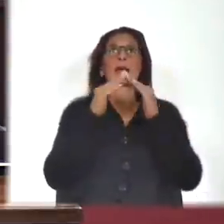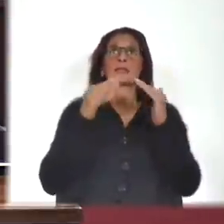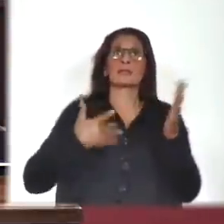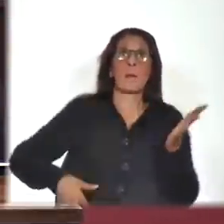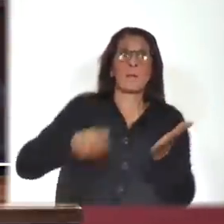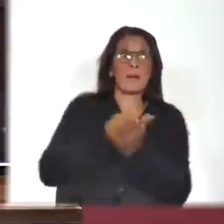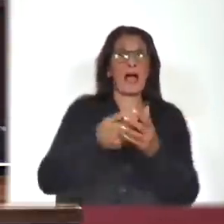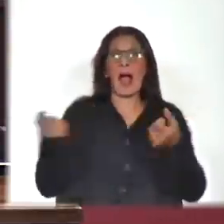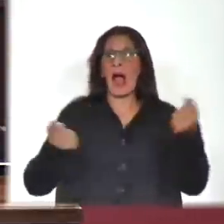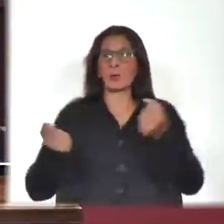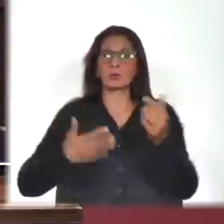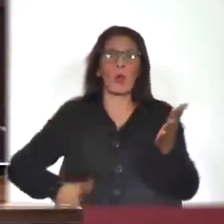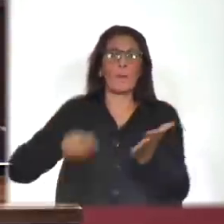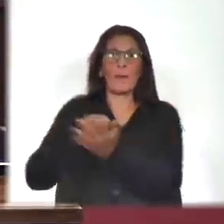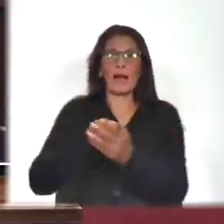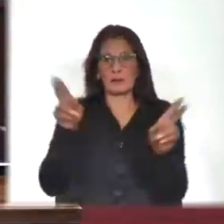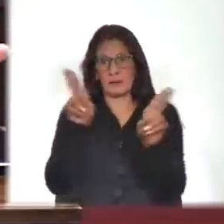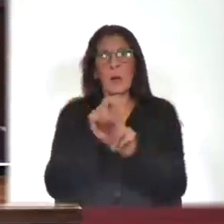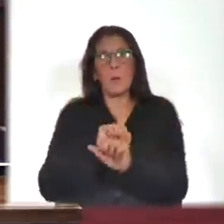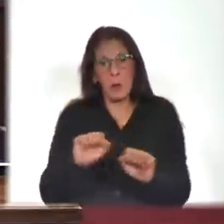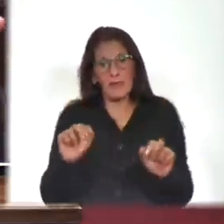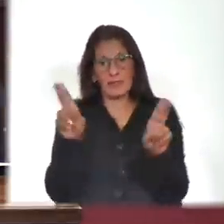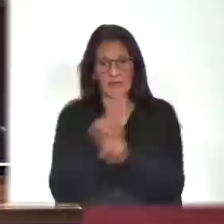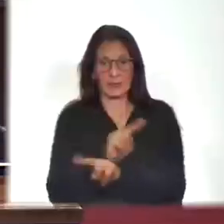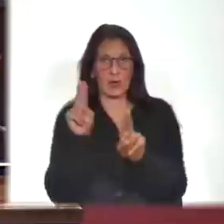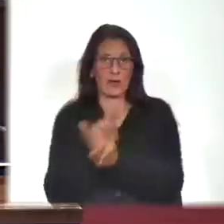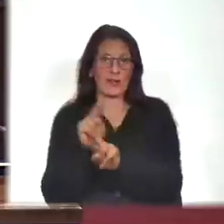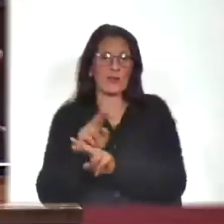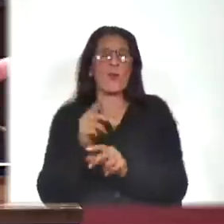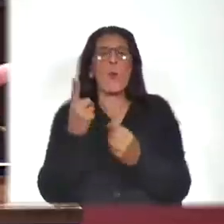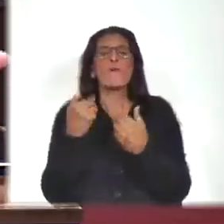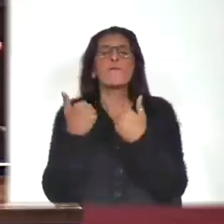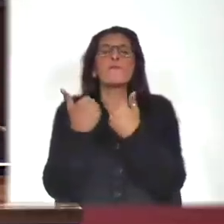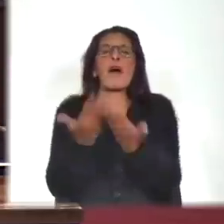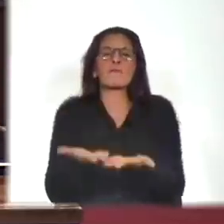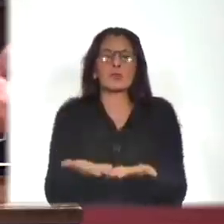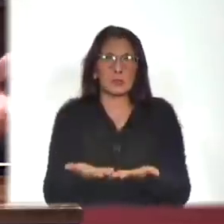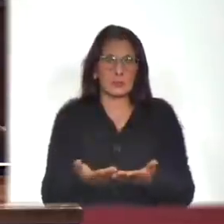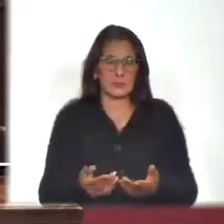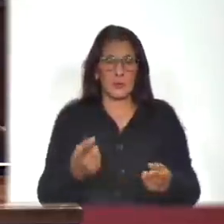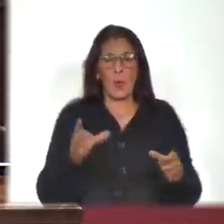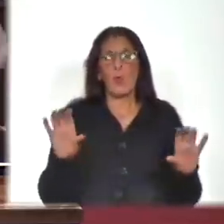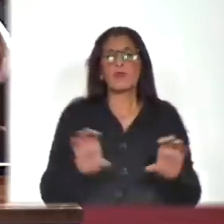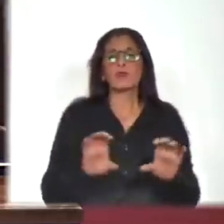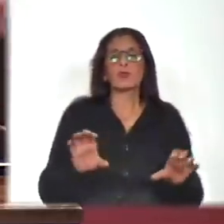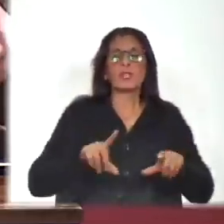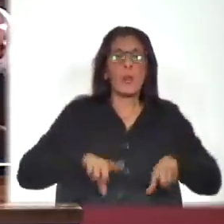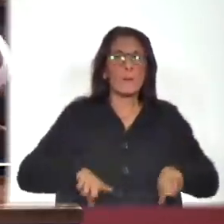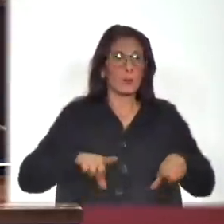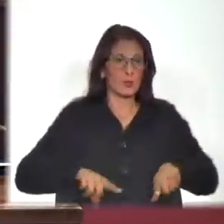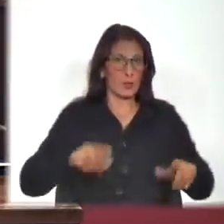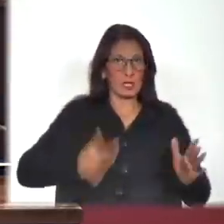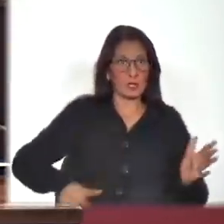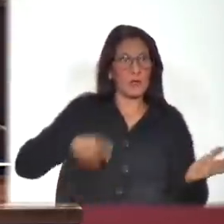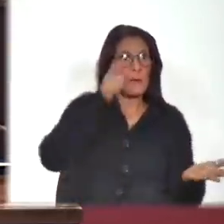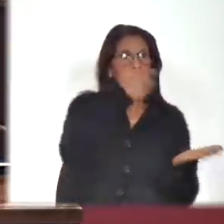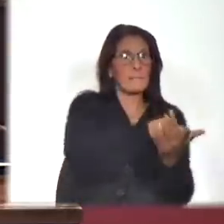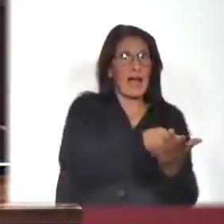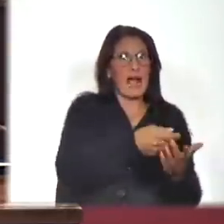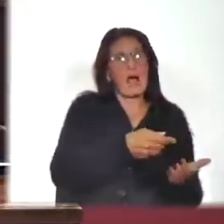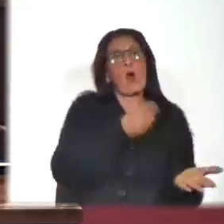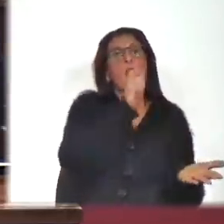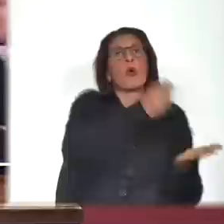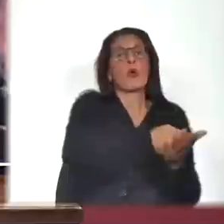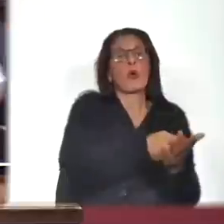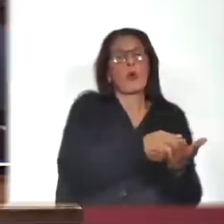patente automóvil al contado. Es un favorecimiento indebido. Un funcionario municipal que va y paga la contribución al